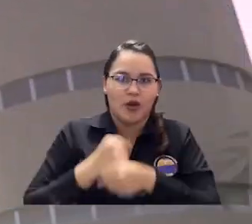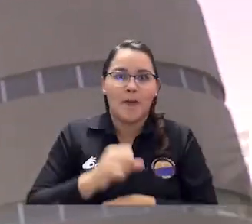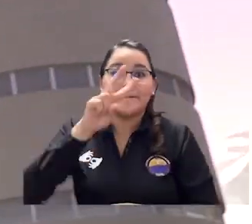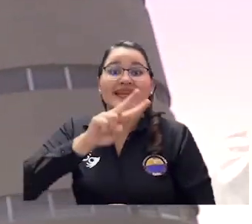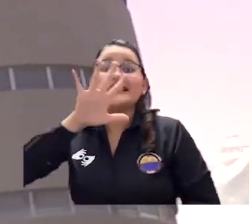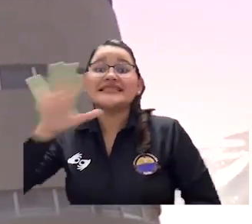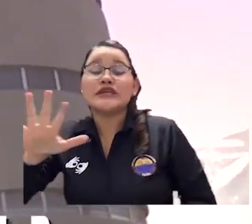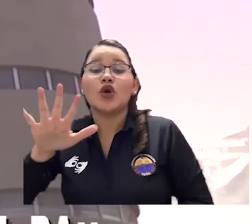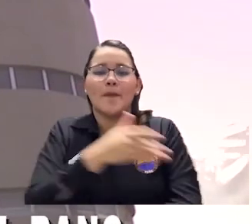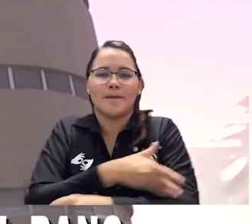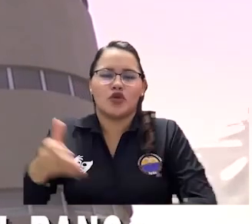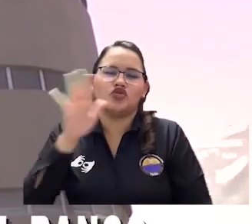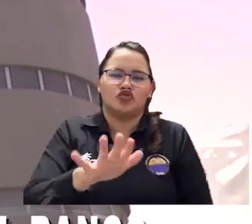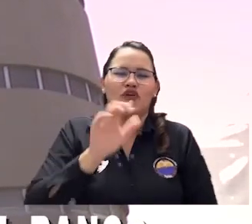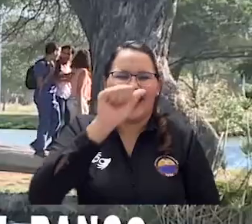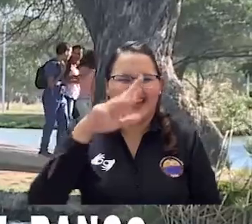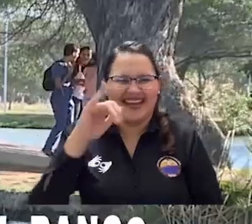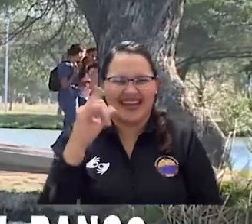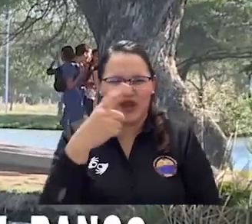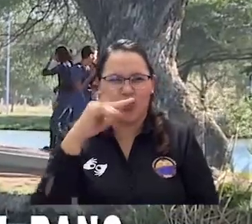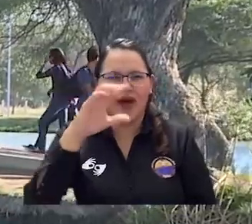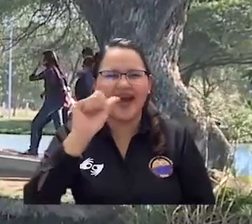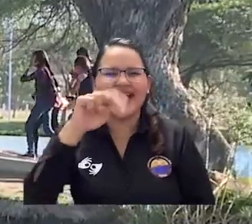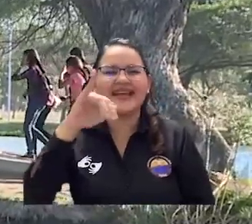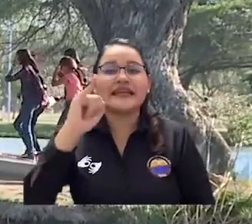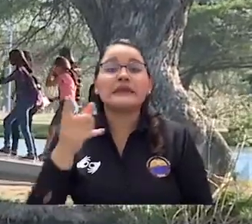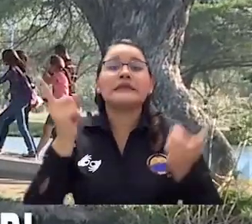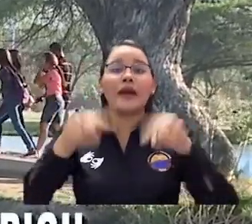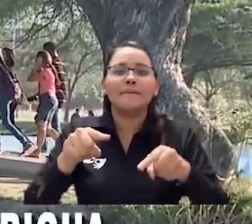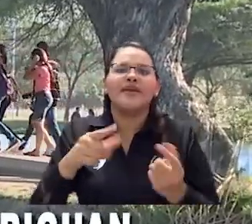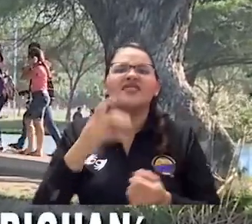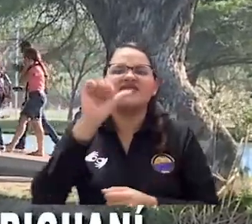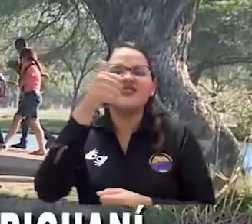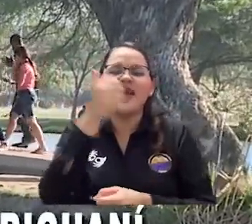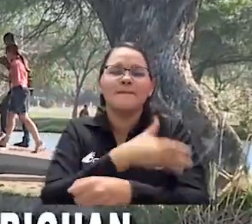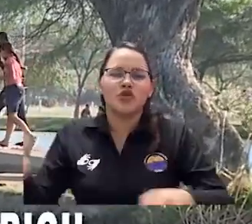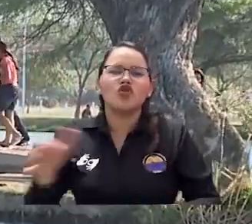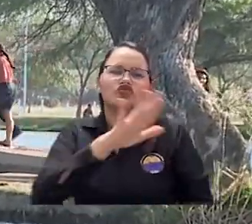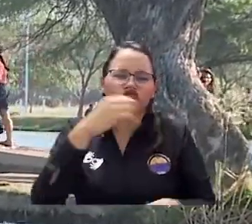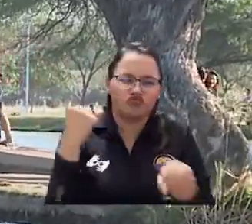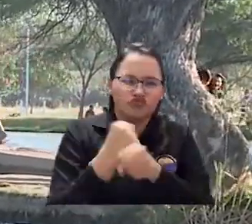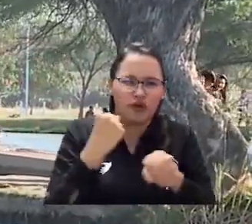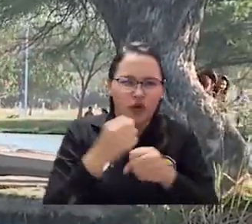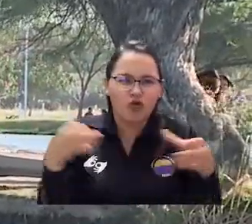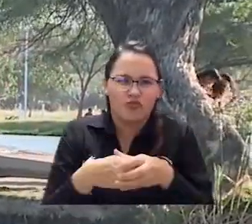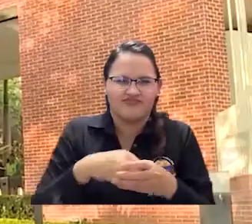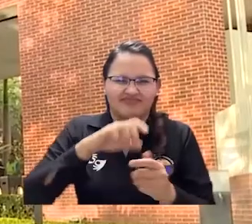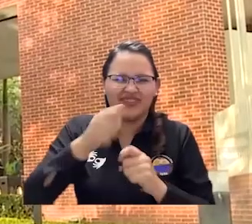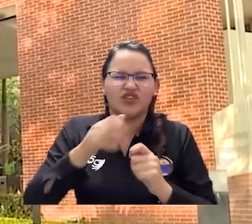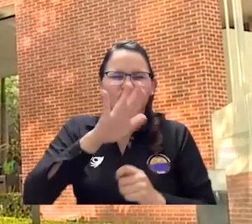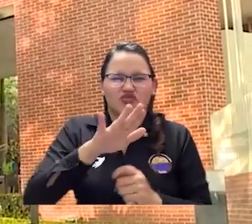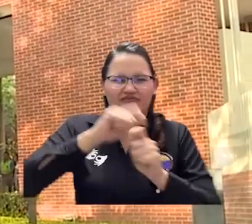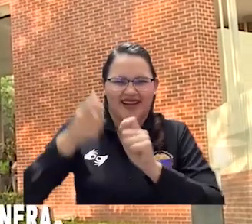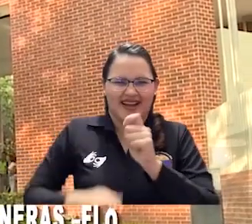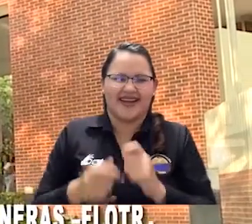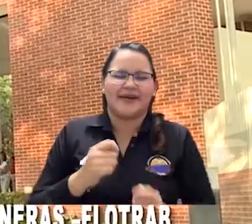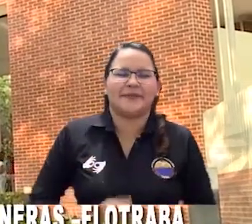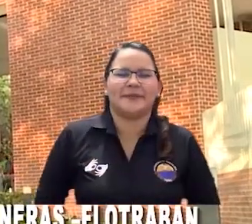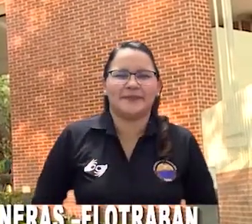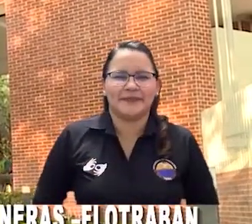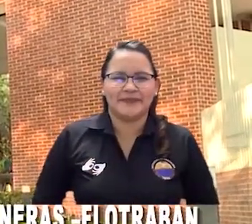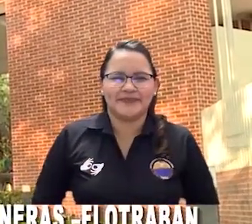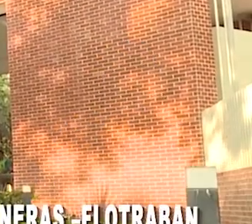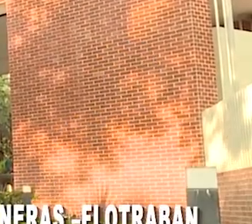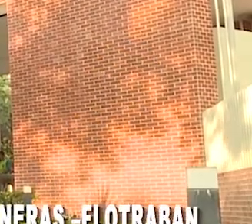25 millones del municipio de El Banco, 25 millones del municipio de Ariguaní y 10 millones de pesos de la Fundación